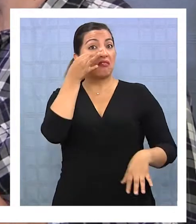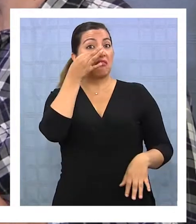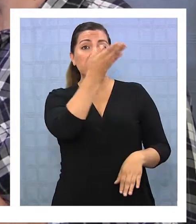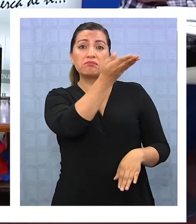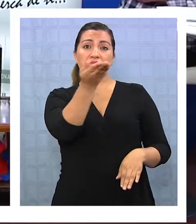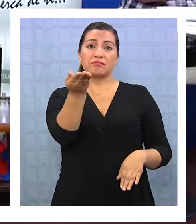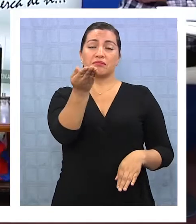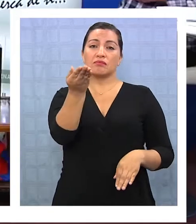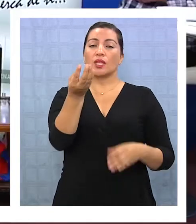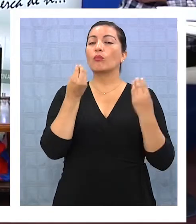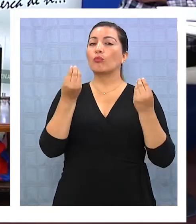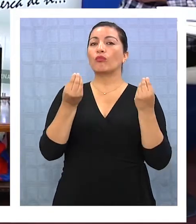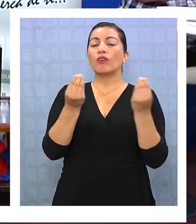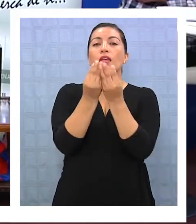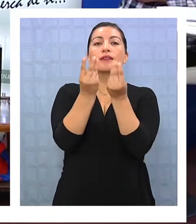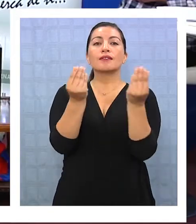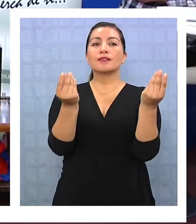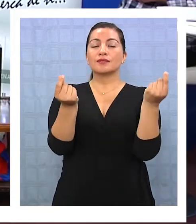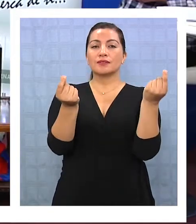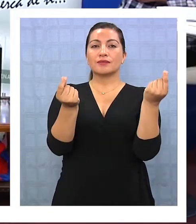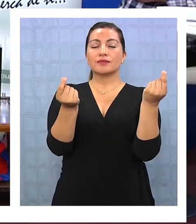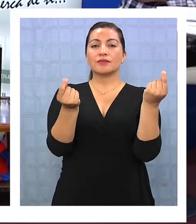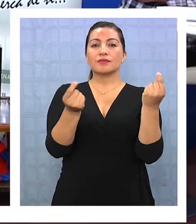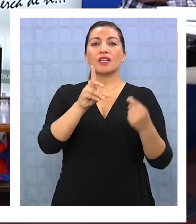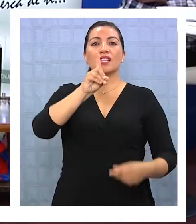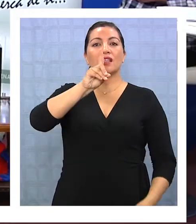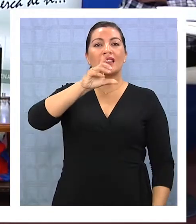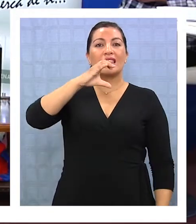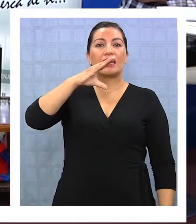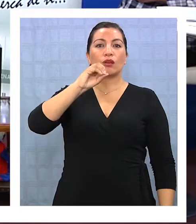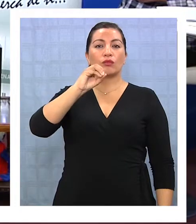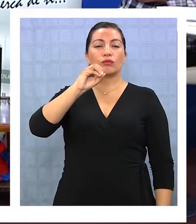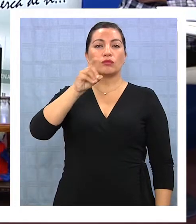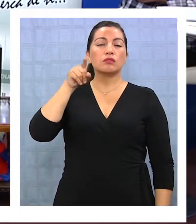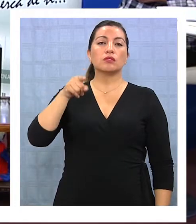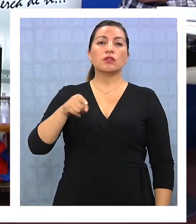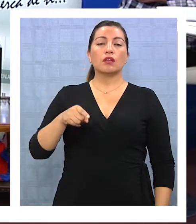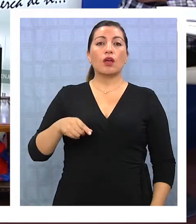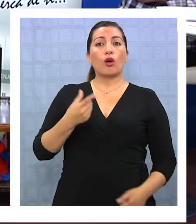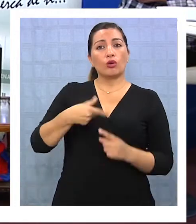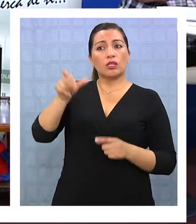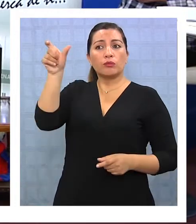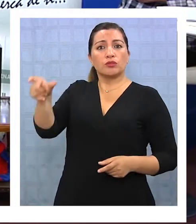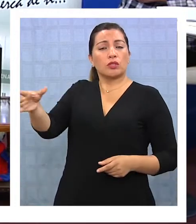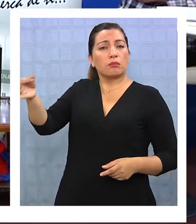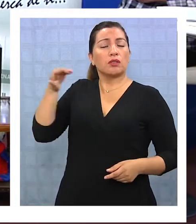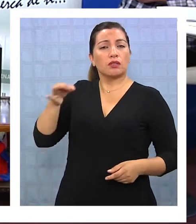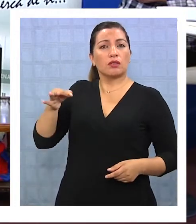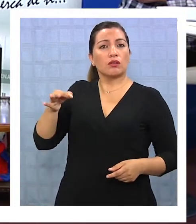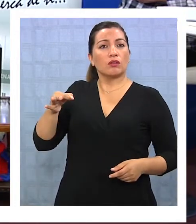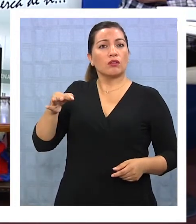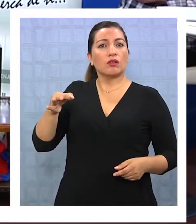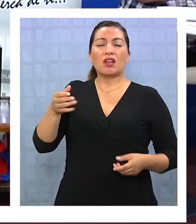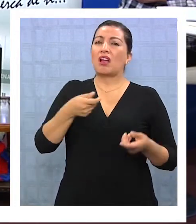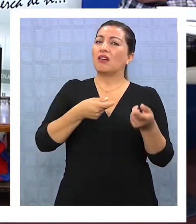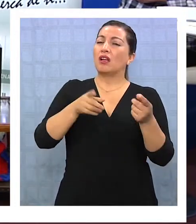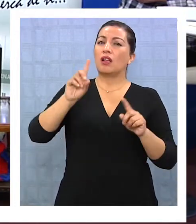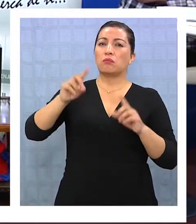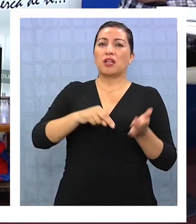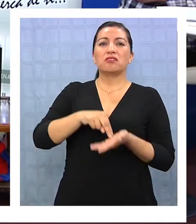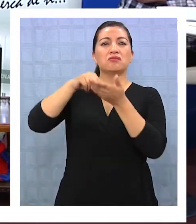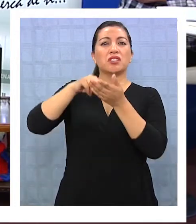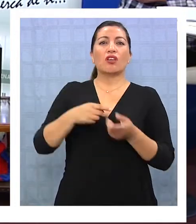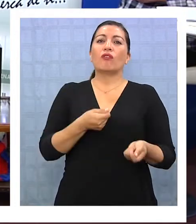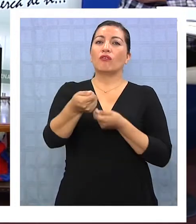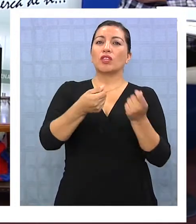TVN, ¿no? Sí, es TVN y eso es a través de un decodificador, que según nos comentaban por aquí también, en el mercado se encuentra